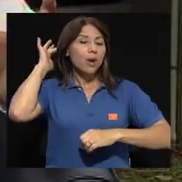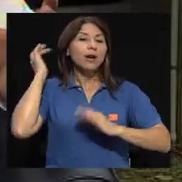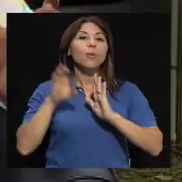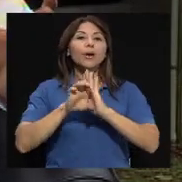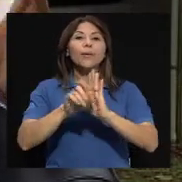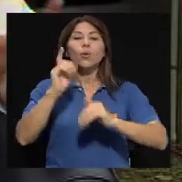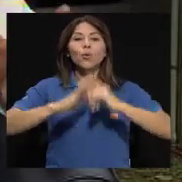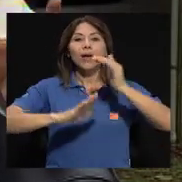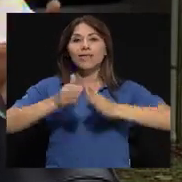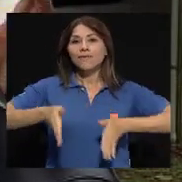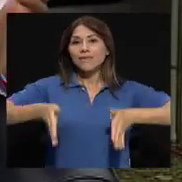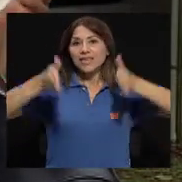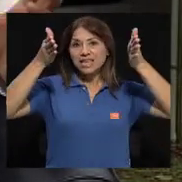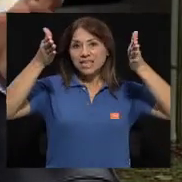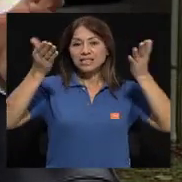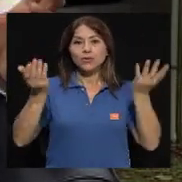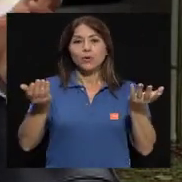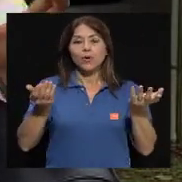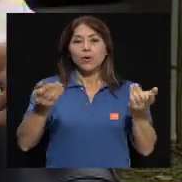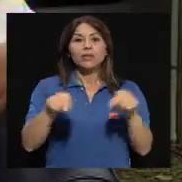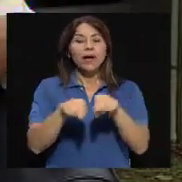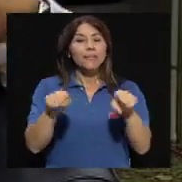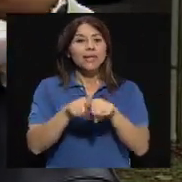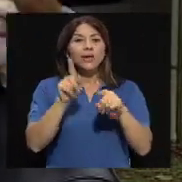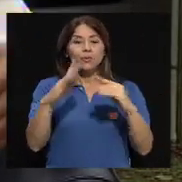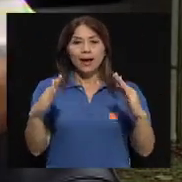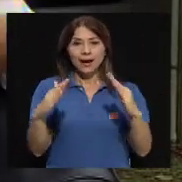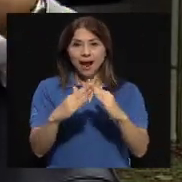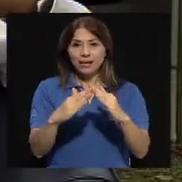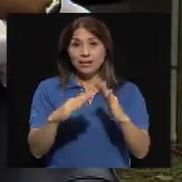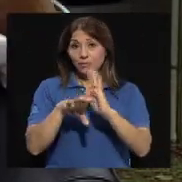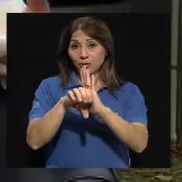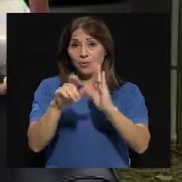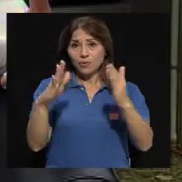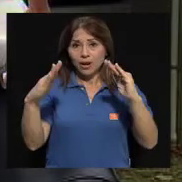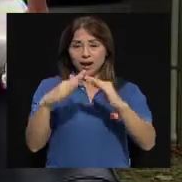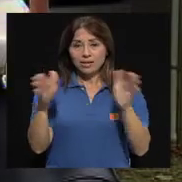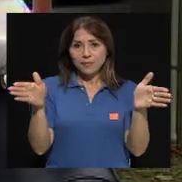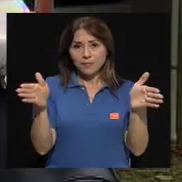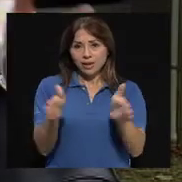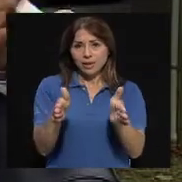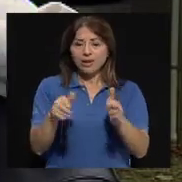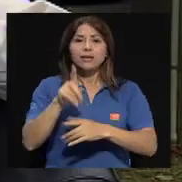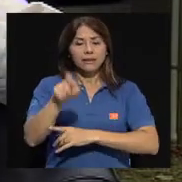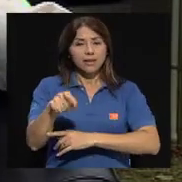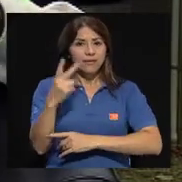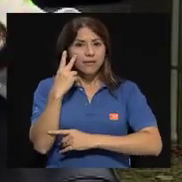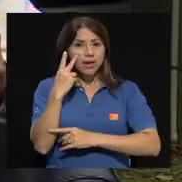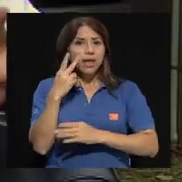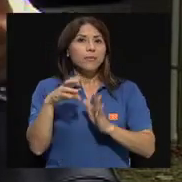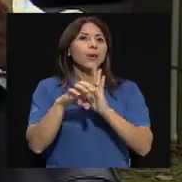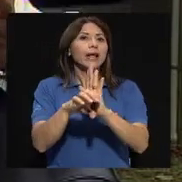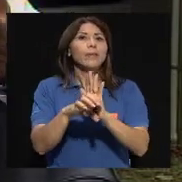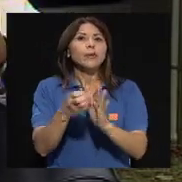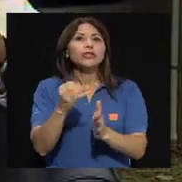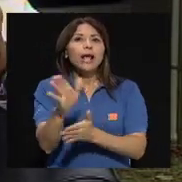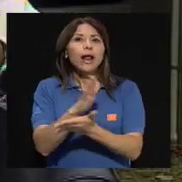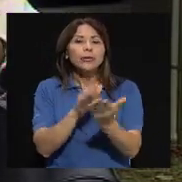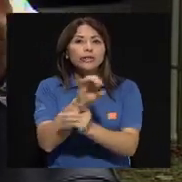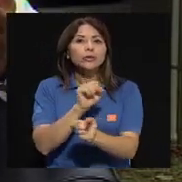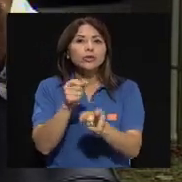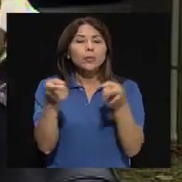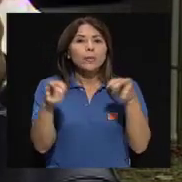lo ideal es que se pueda valorar valorar la situación de diferentes, sea un conato incendio,